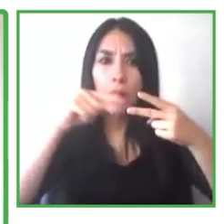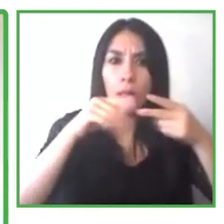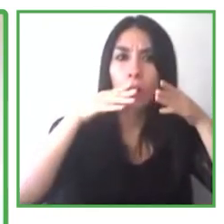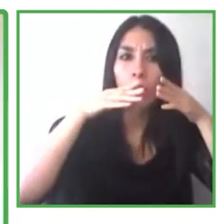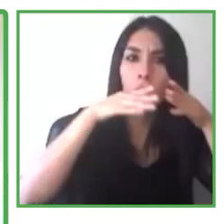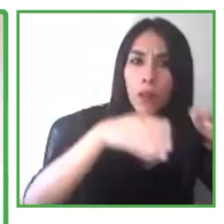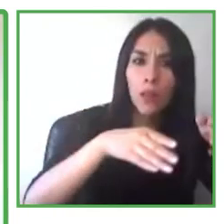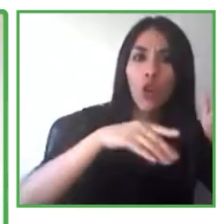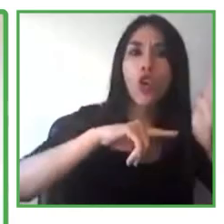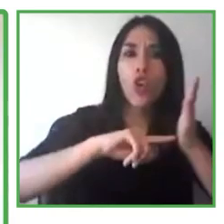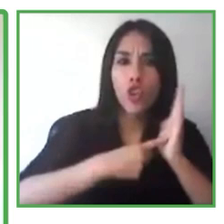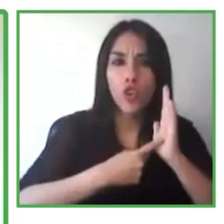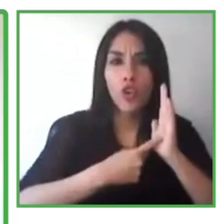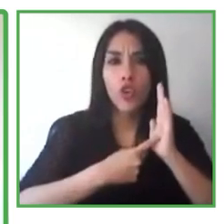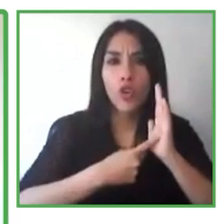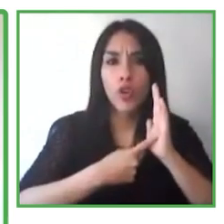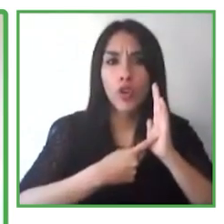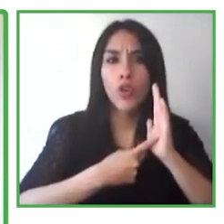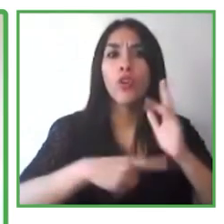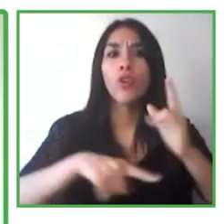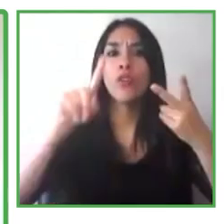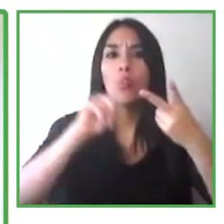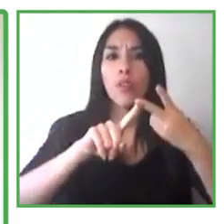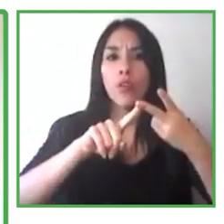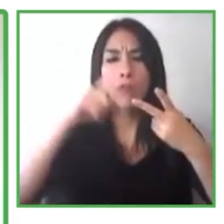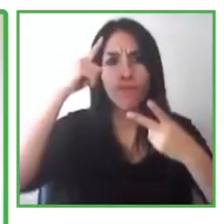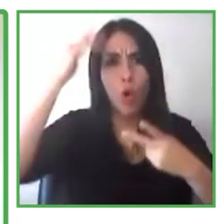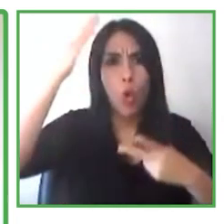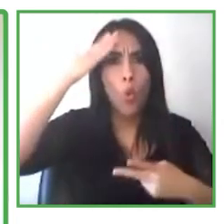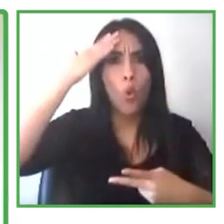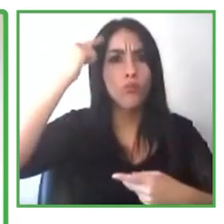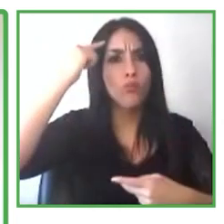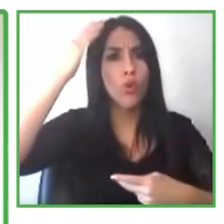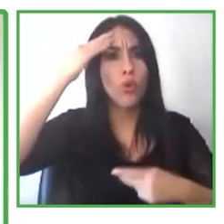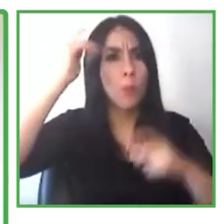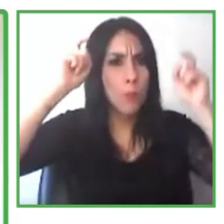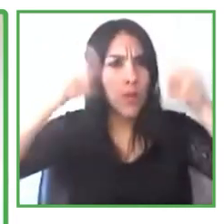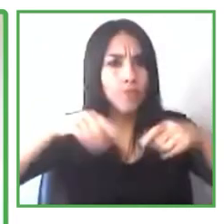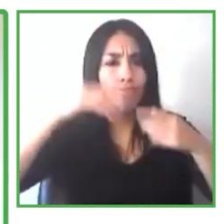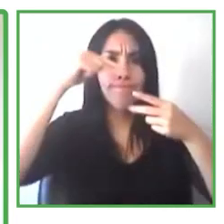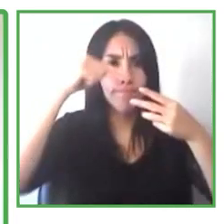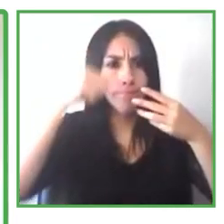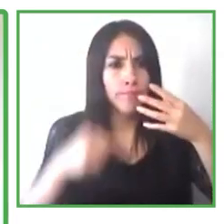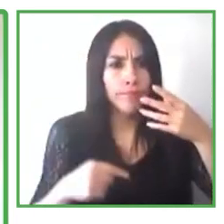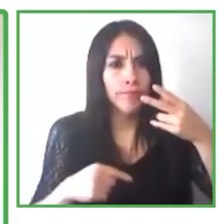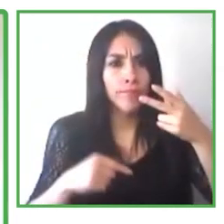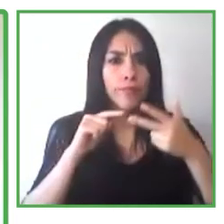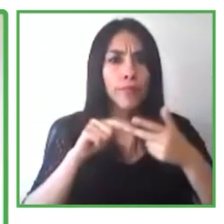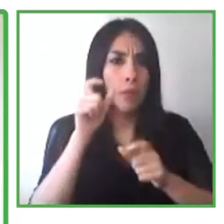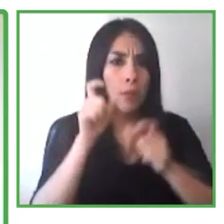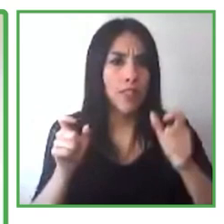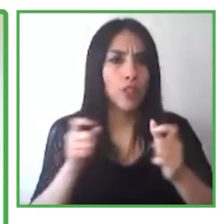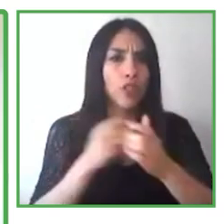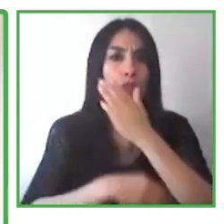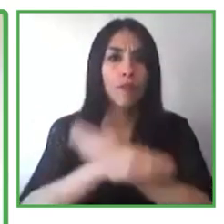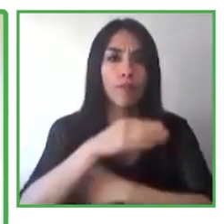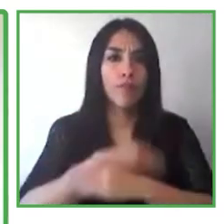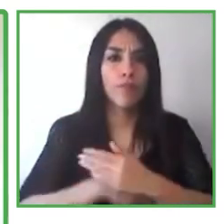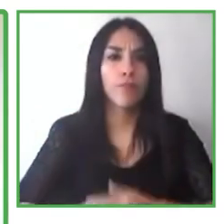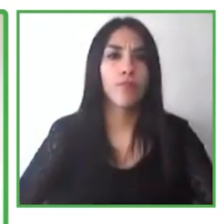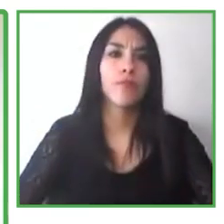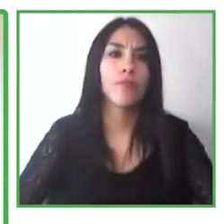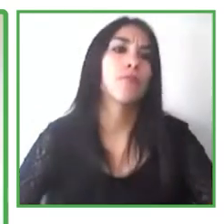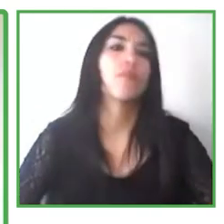talentos, esta piscina o conjunto de talentos de las personas con discapacidad. Y en tercer lugar, la discapacidad. Entonces, para apoyar este compromiso,